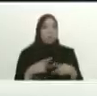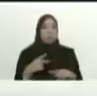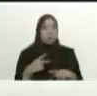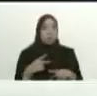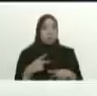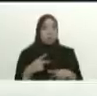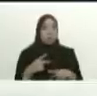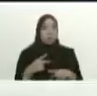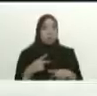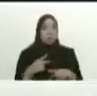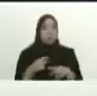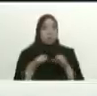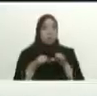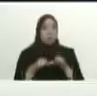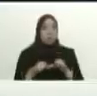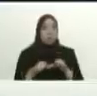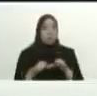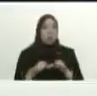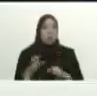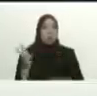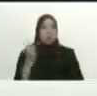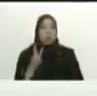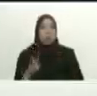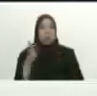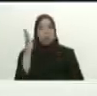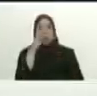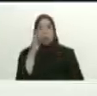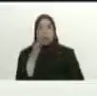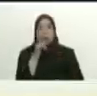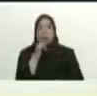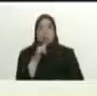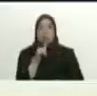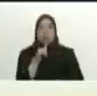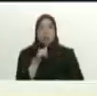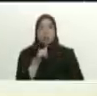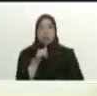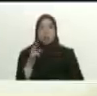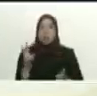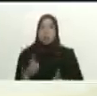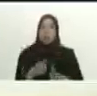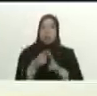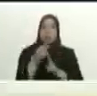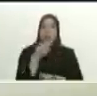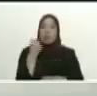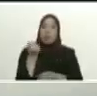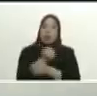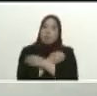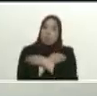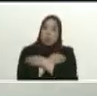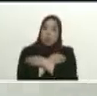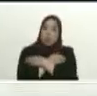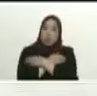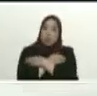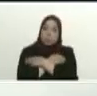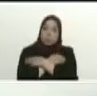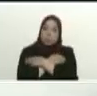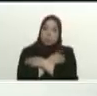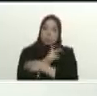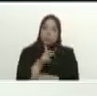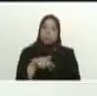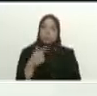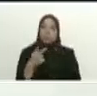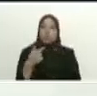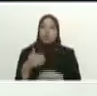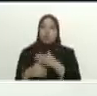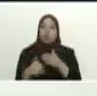fue el tiempo en que Venezuela y Brasil nos encontramos y nos abrazamos luego vino un